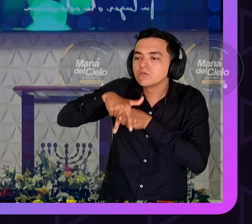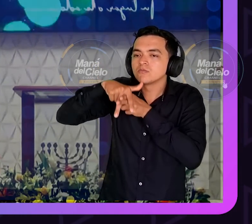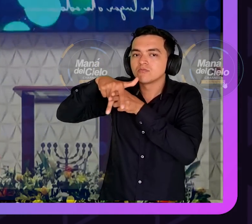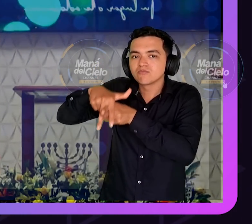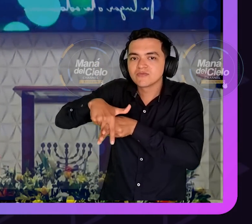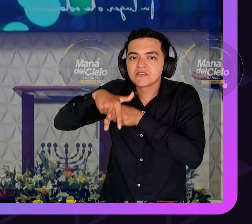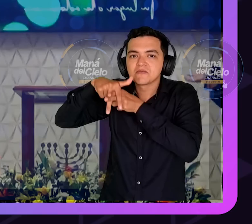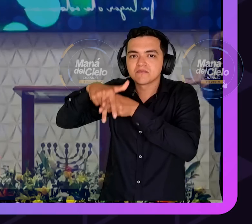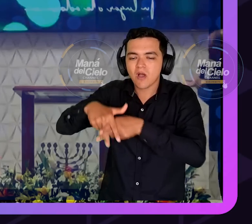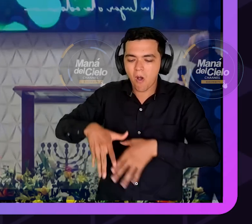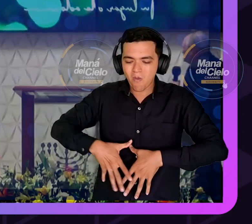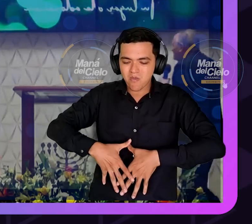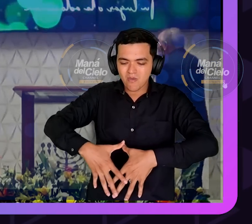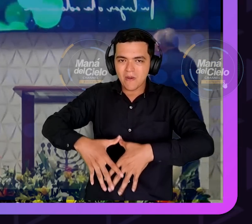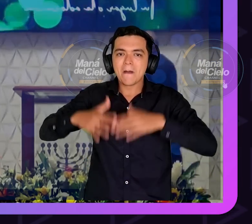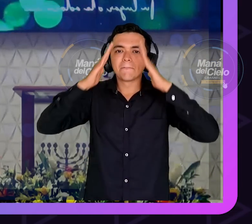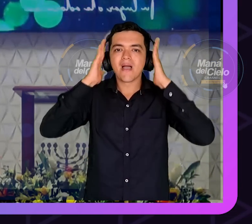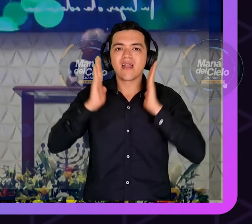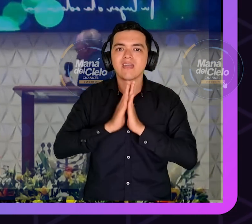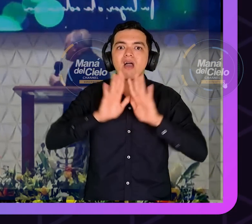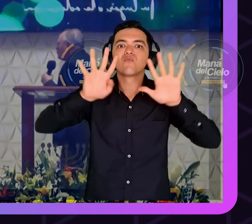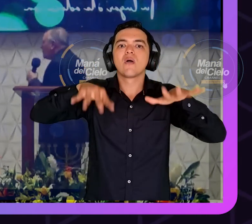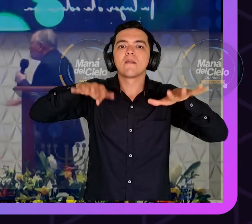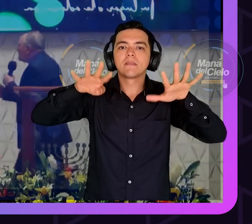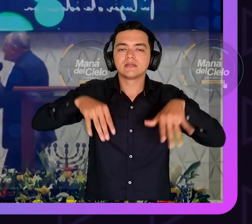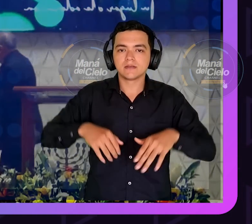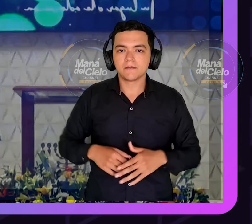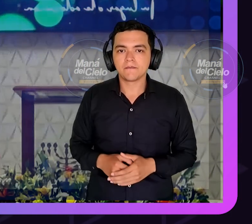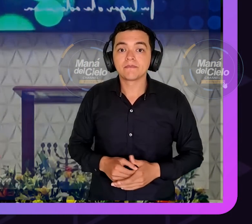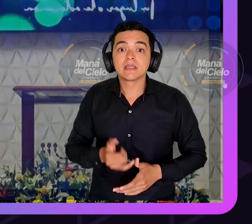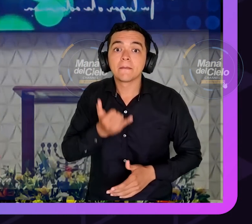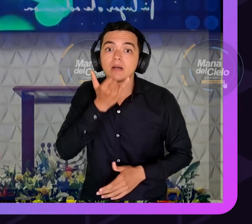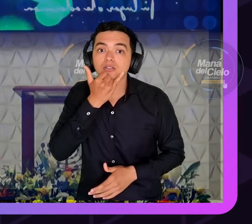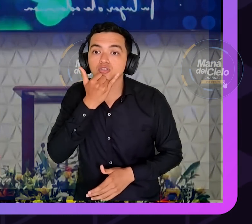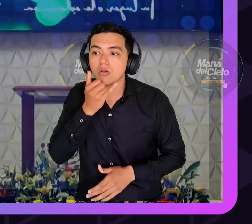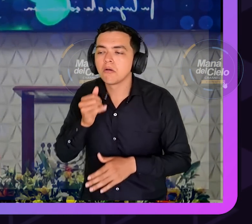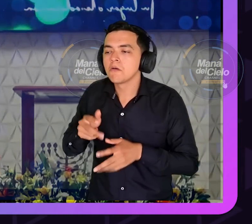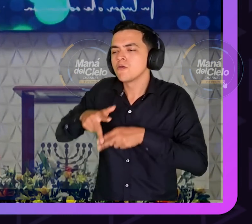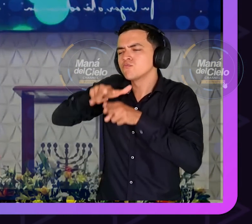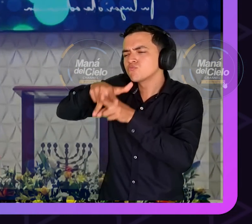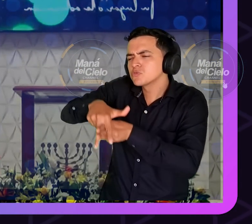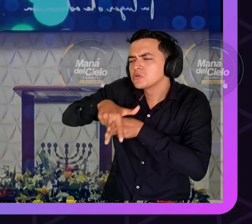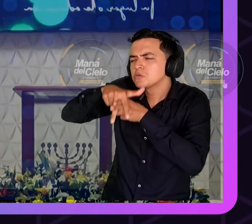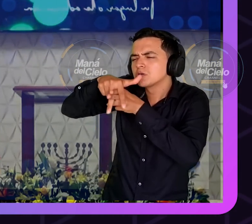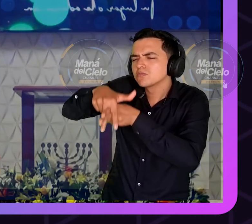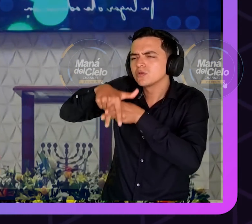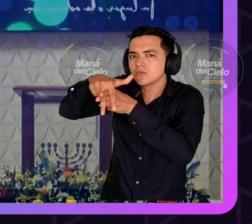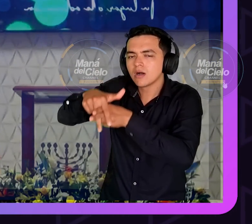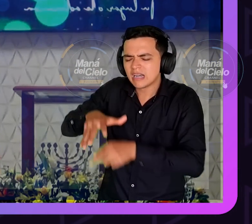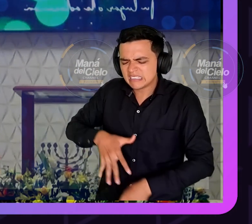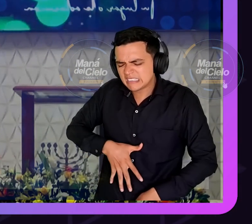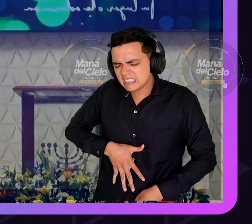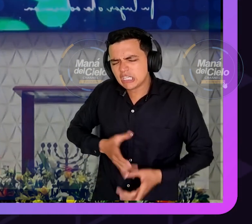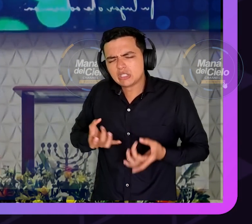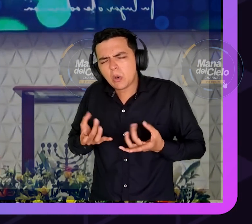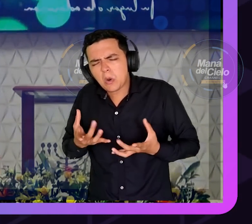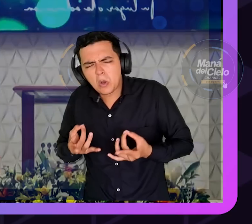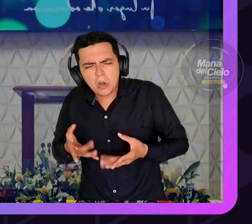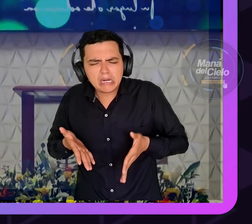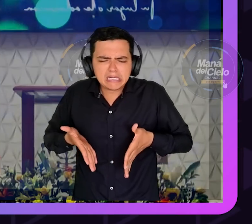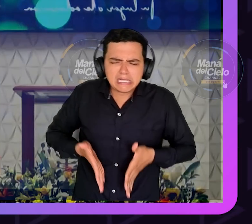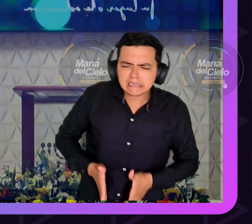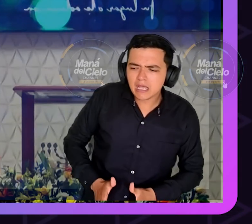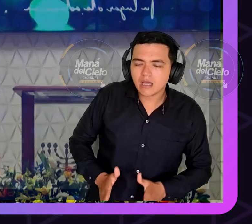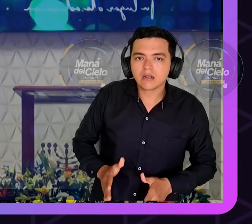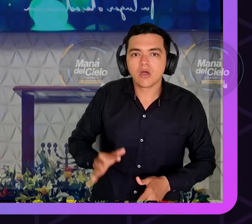señora llegó ahí no había ni siquiera hospital ni hotel ni nada y se fue a una pesebrera y ahí le